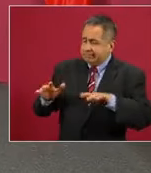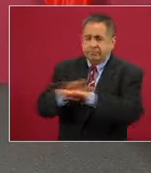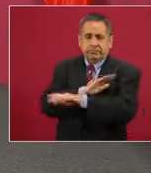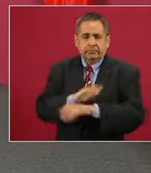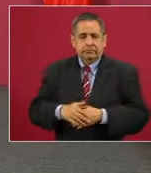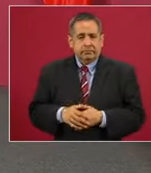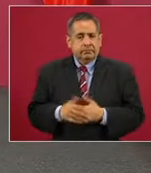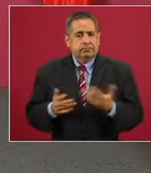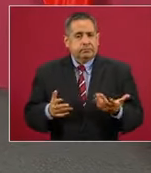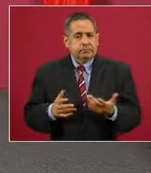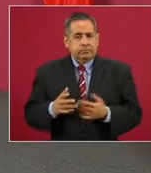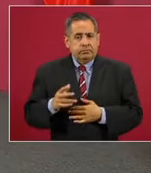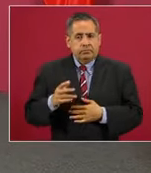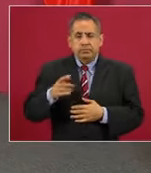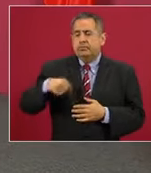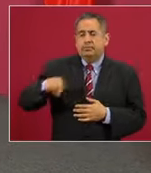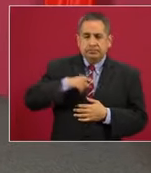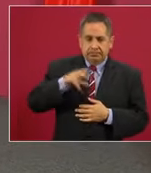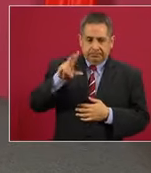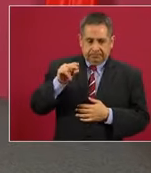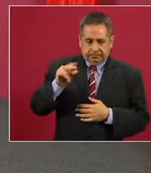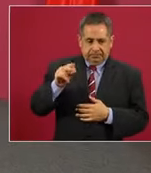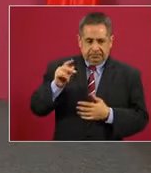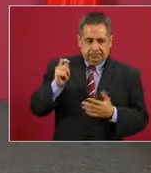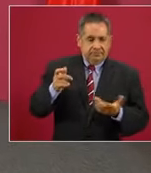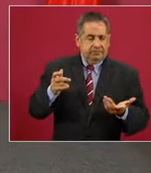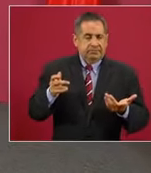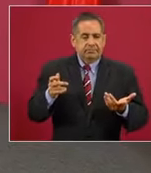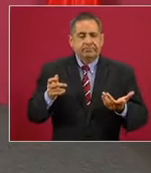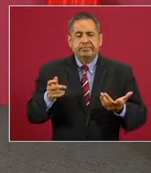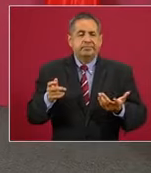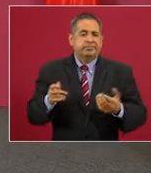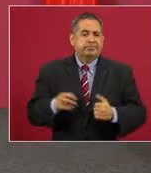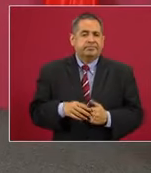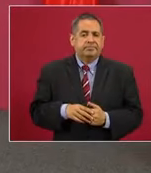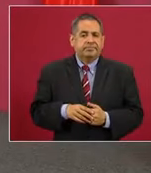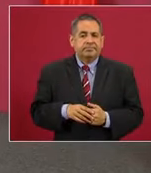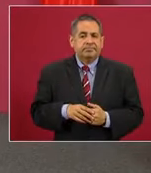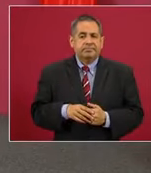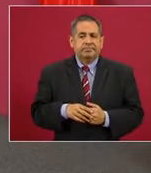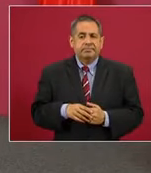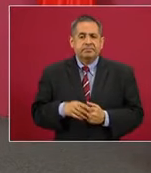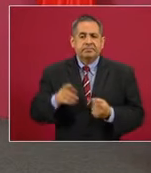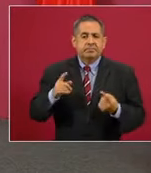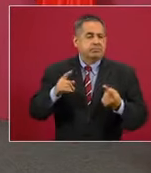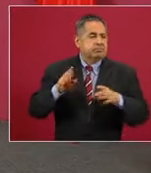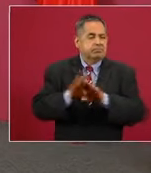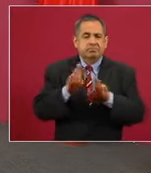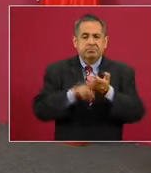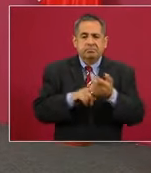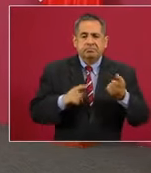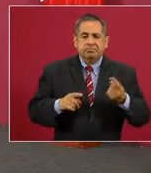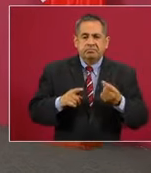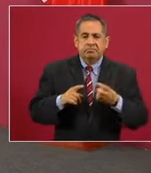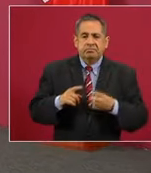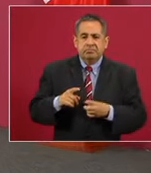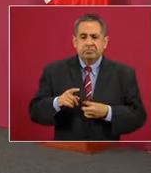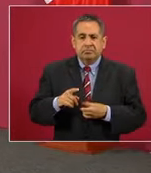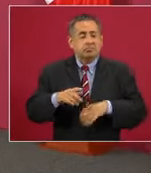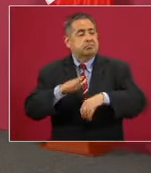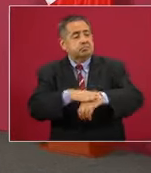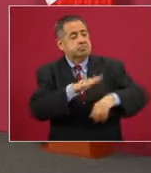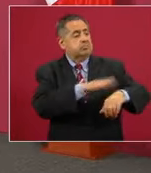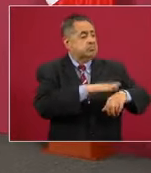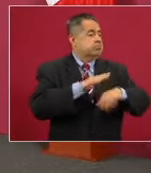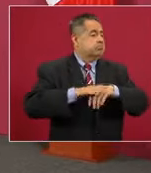quedarnos todo el tiempo demandando que no se violen los derechos